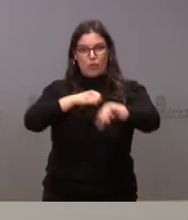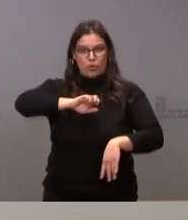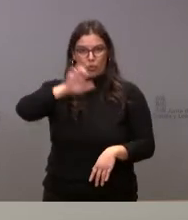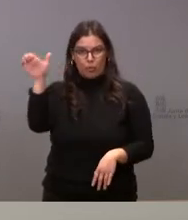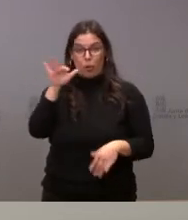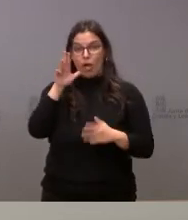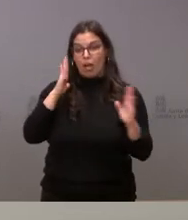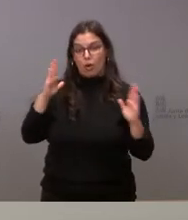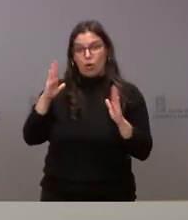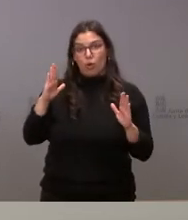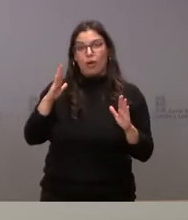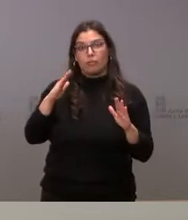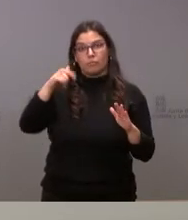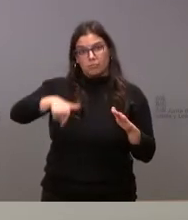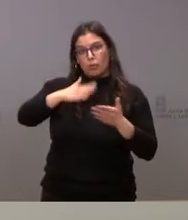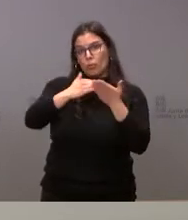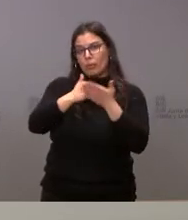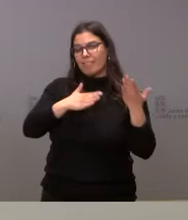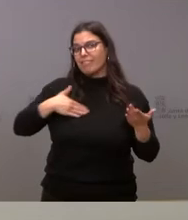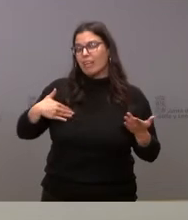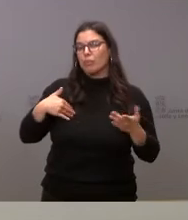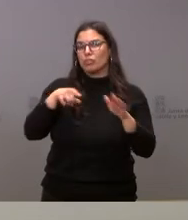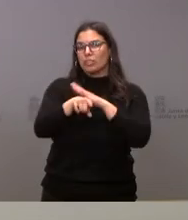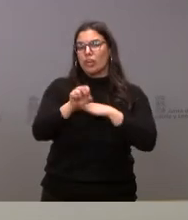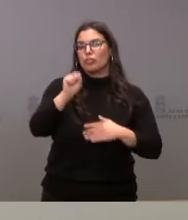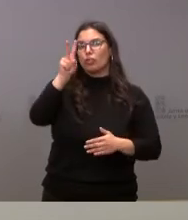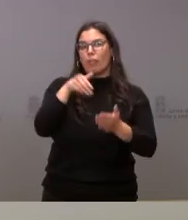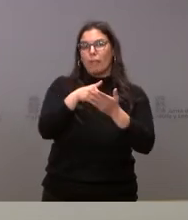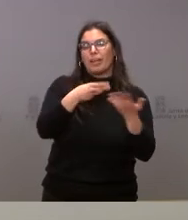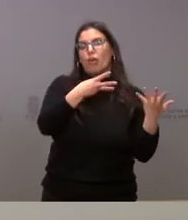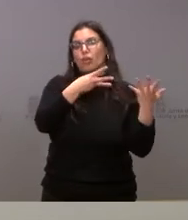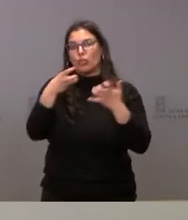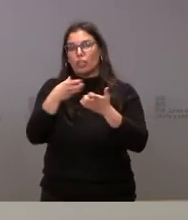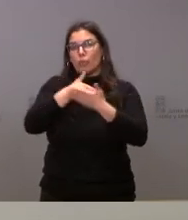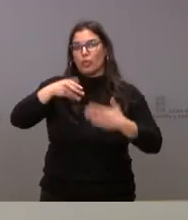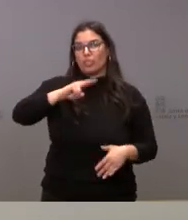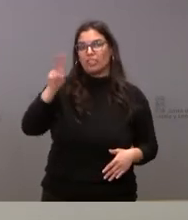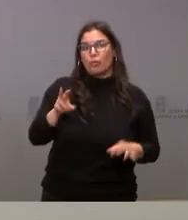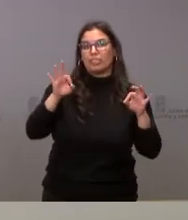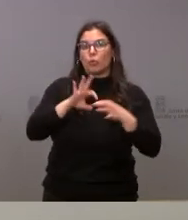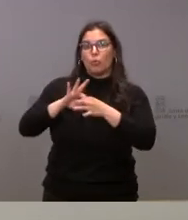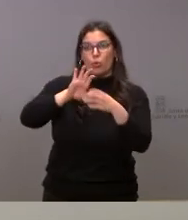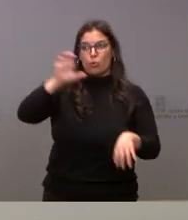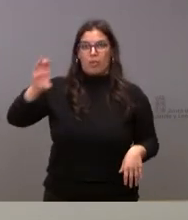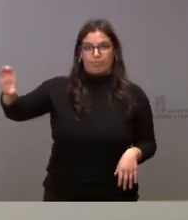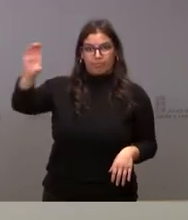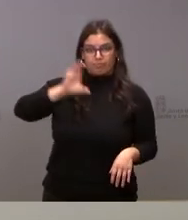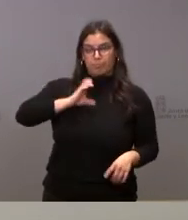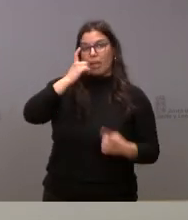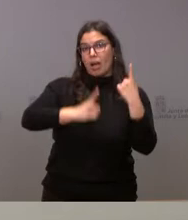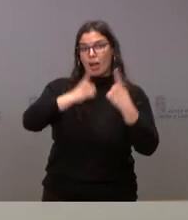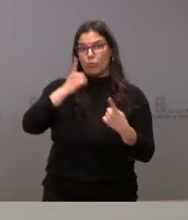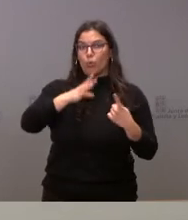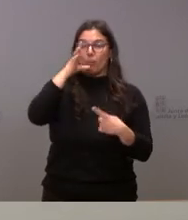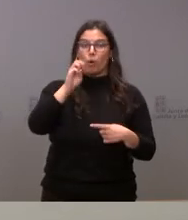periodo a gestionar un total de 12.800 millones de euros de la Unión Europea, algunos procedentes de la